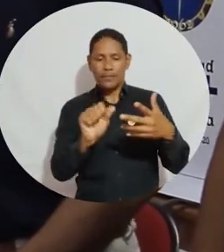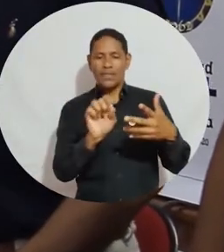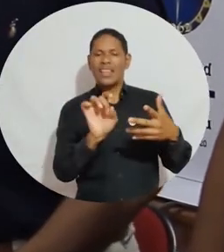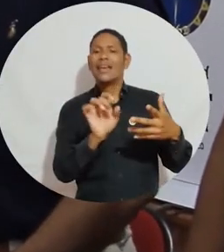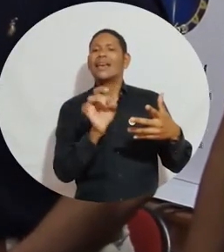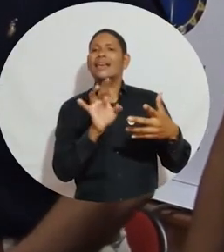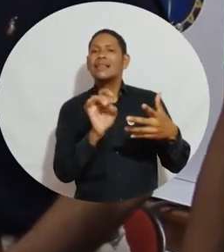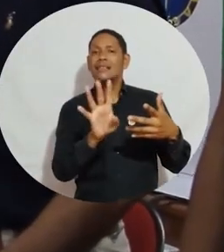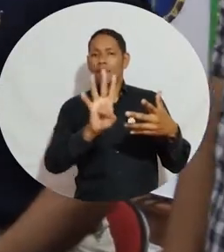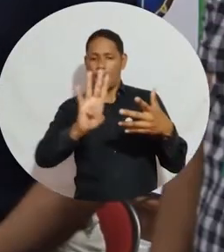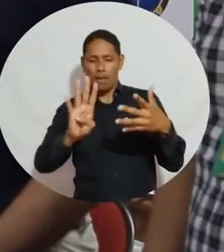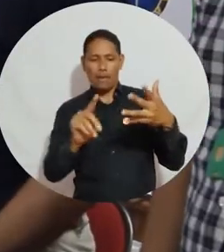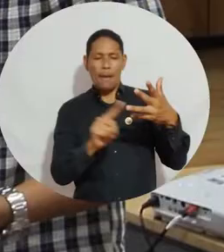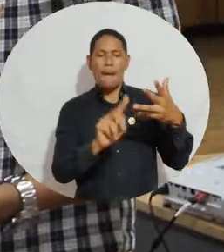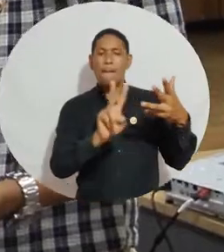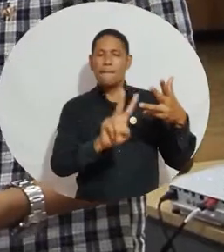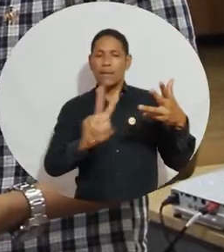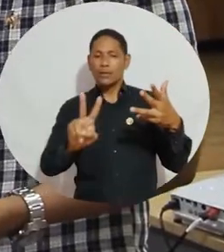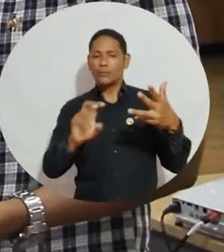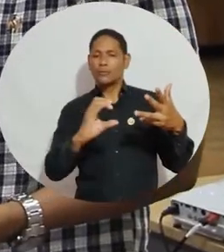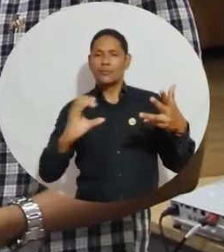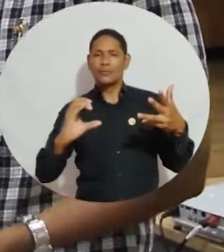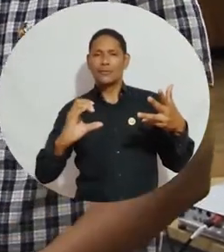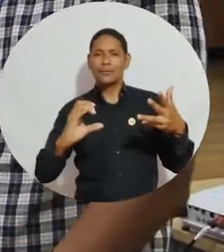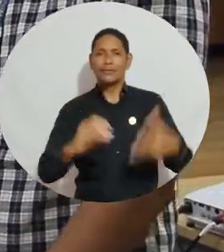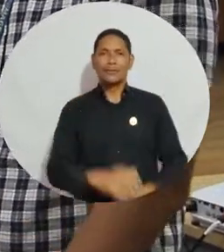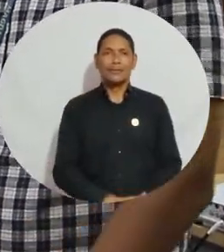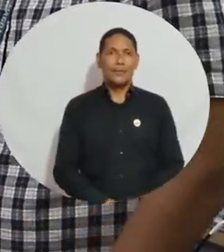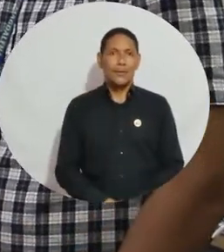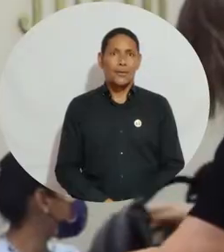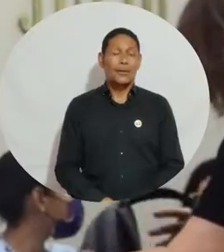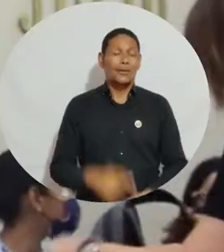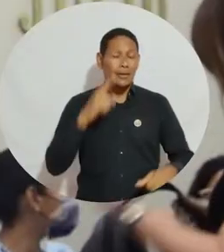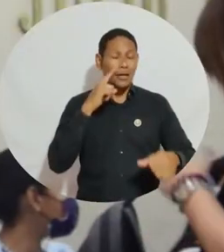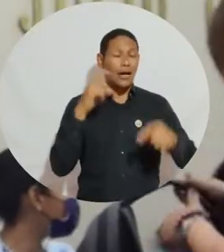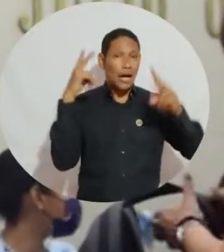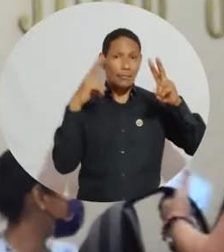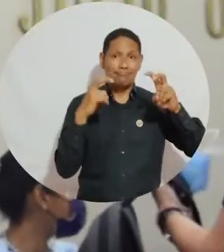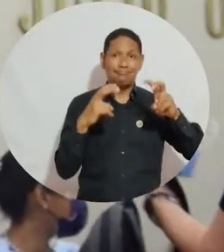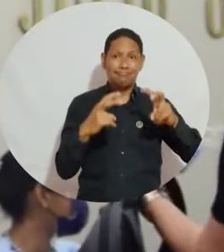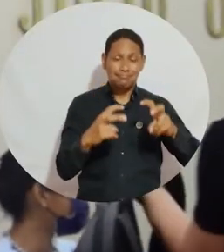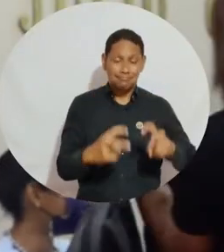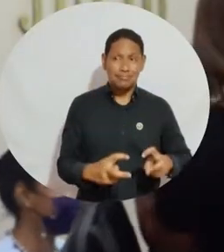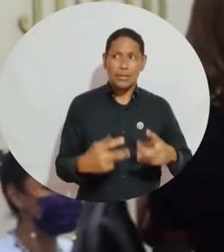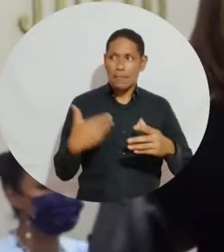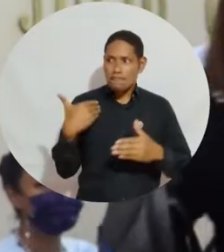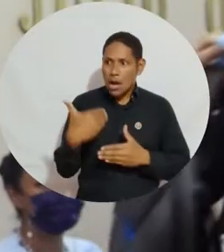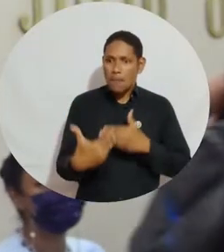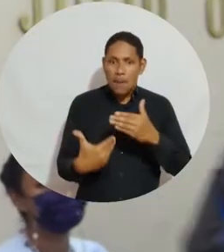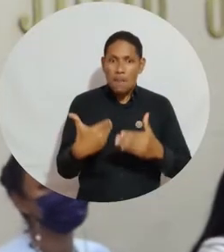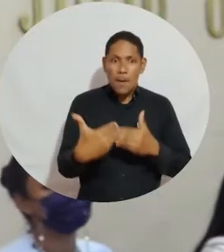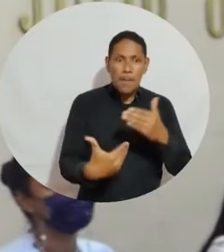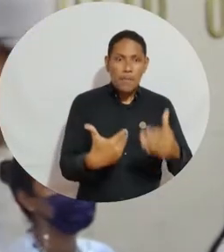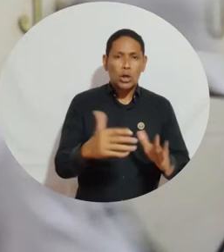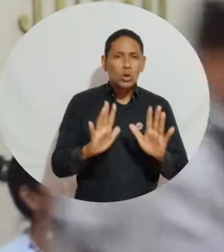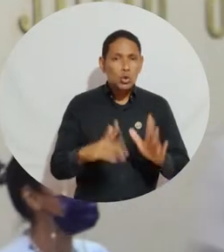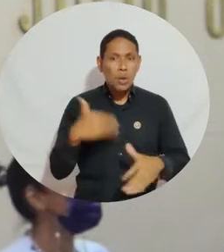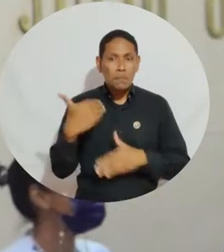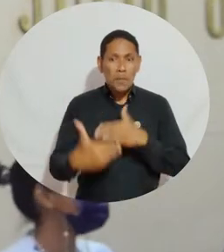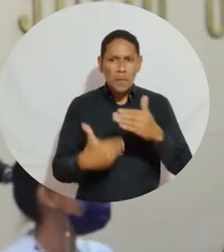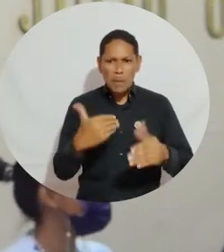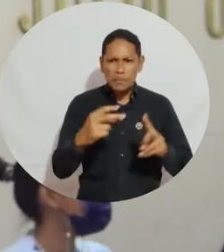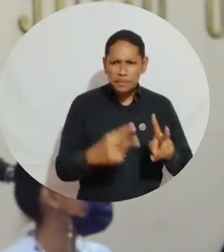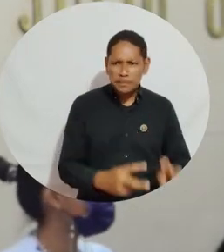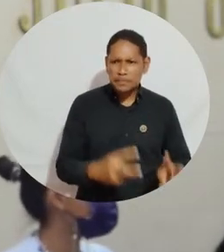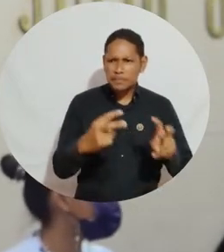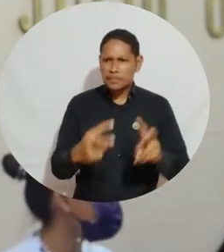en Grupo A, 15 en Grupo B y 22 en Grupo C. La investigación, la verdad, ha venido evolucionando y gracias